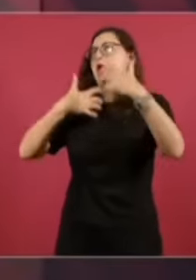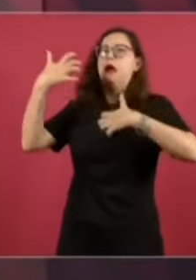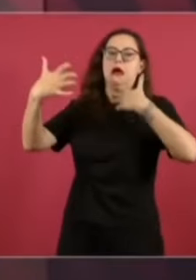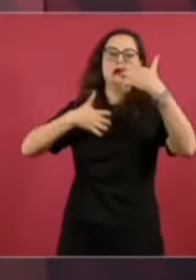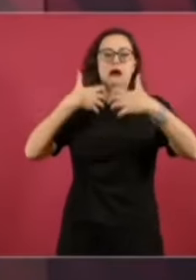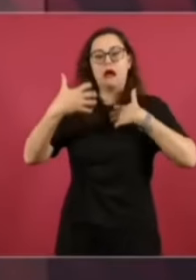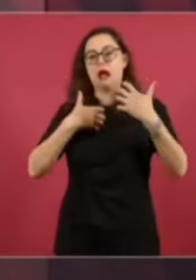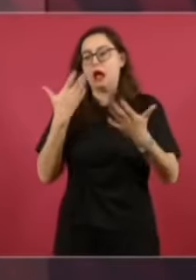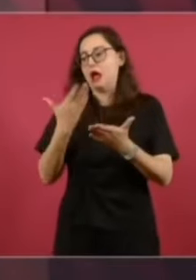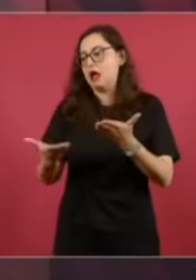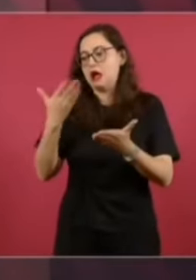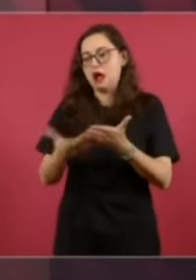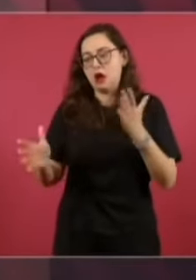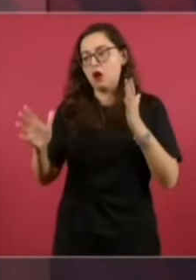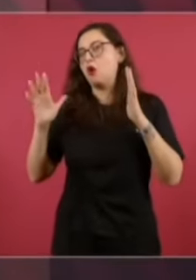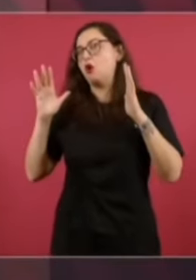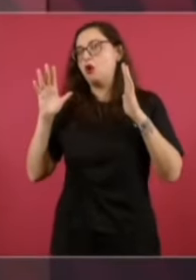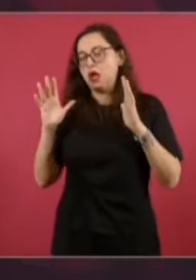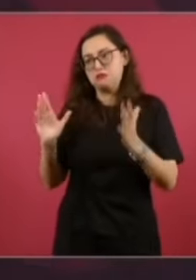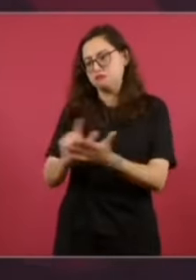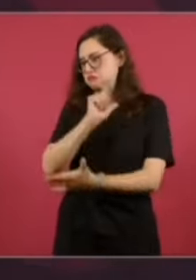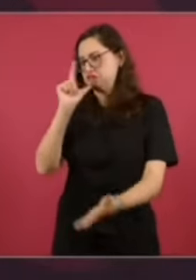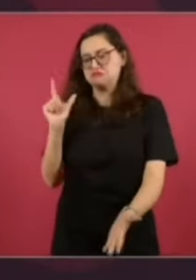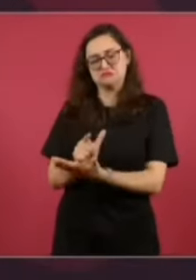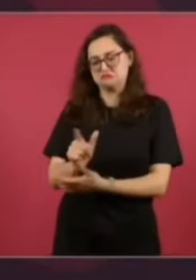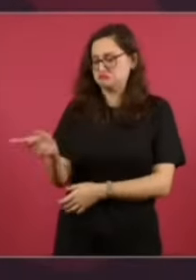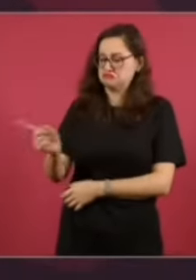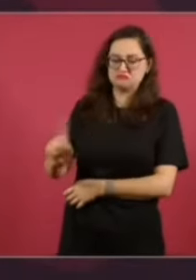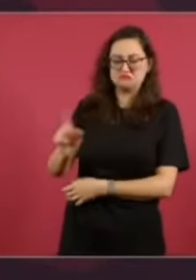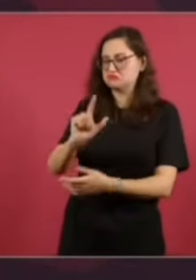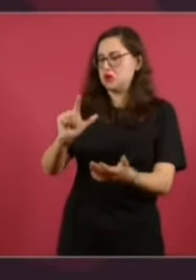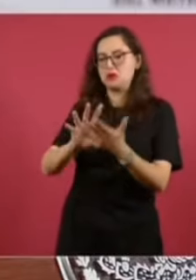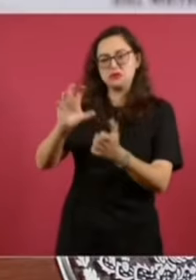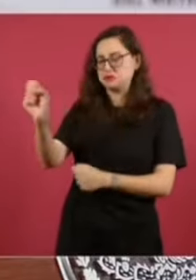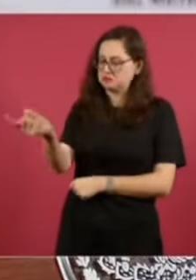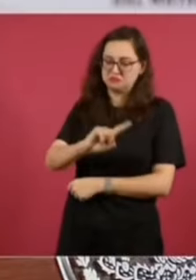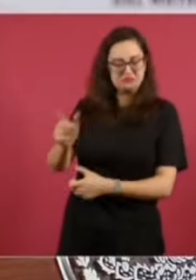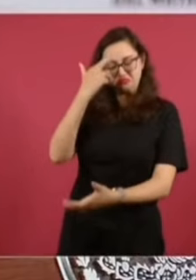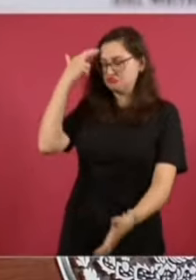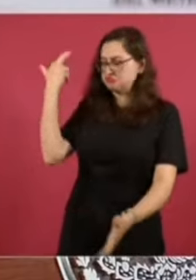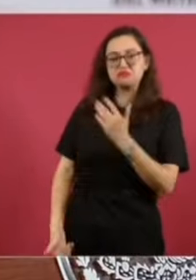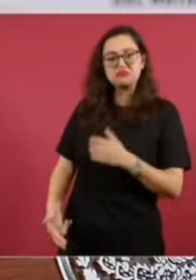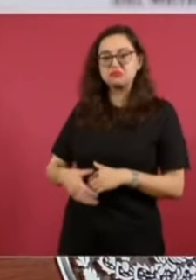entonces, lo que piden, de manera descarada, abierta, es violencia de la Constitución.